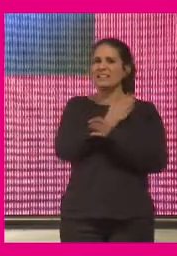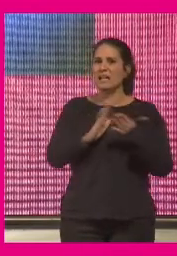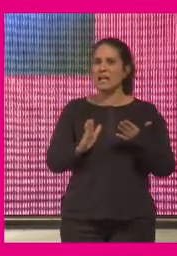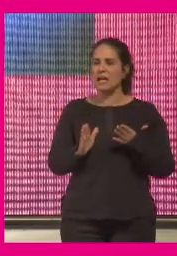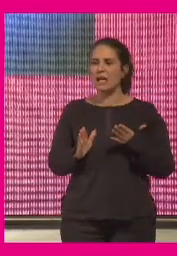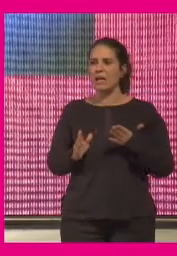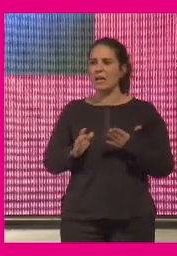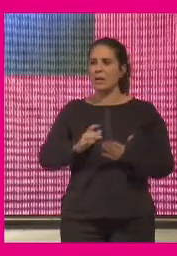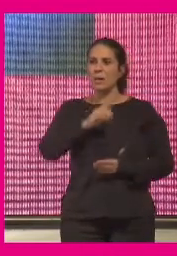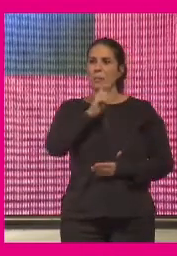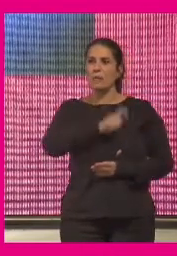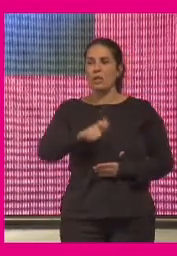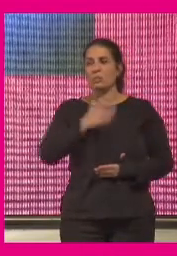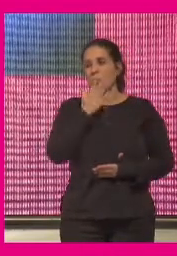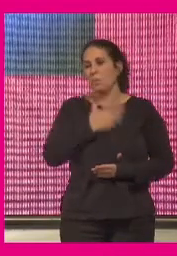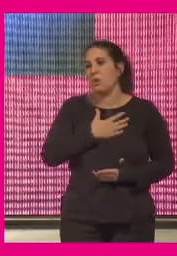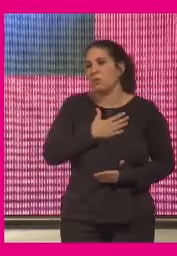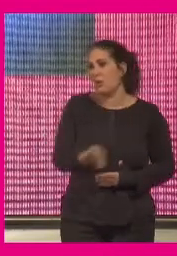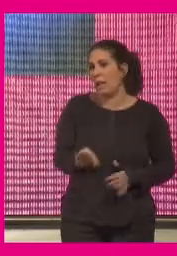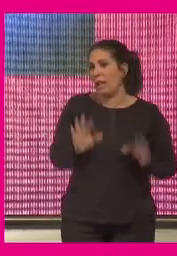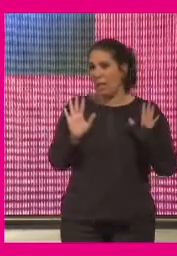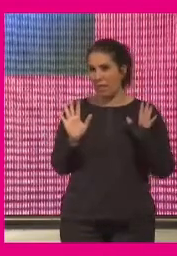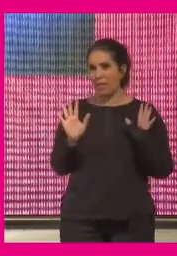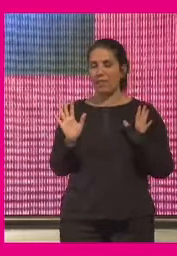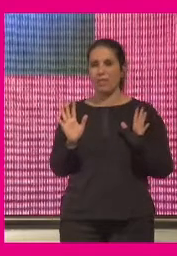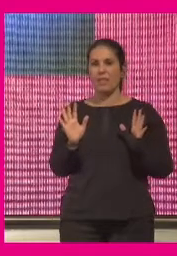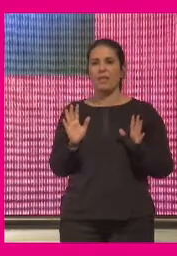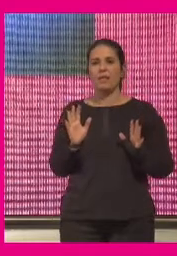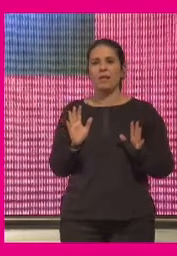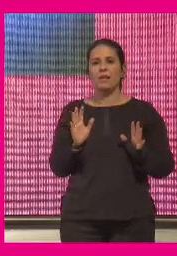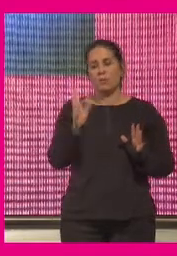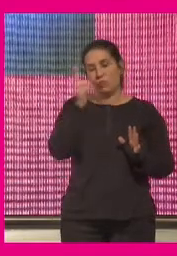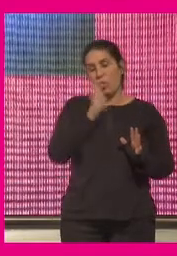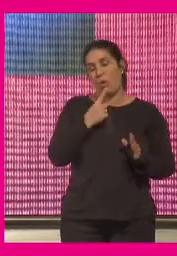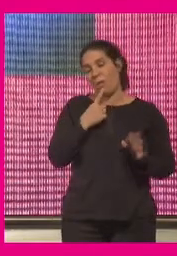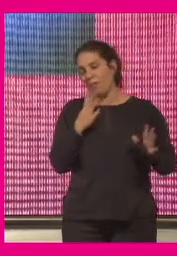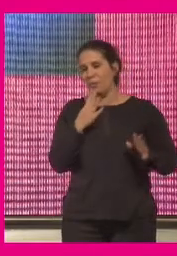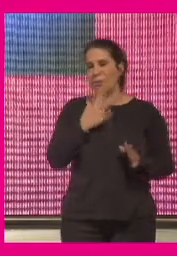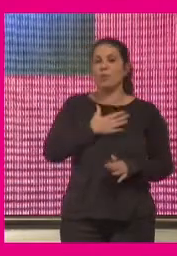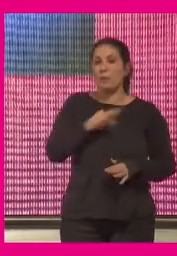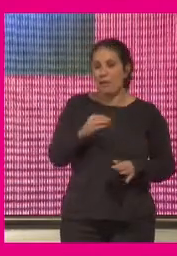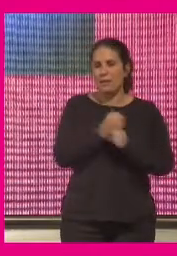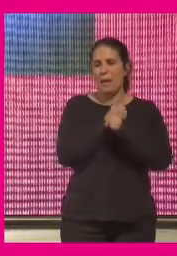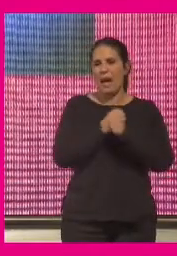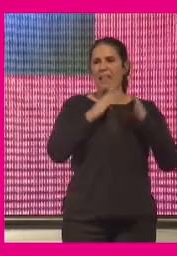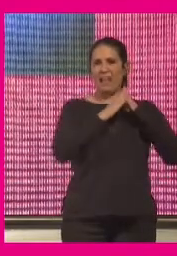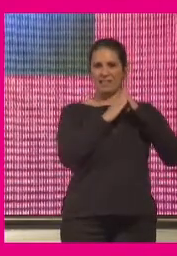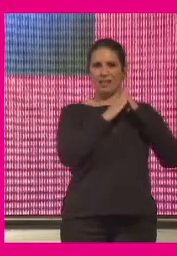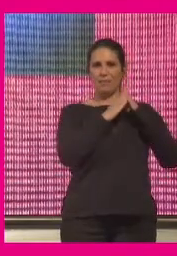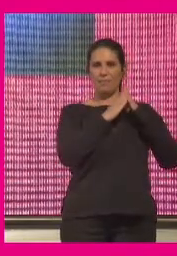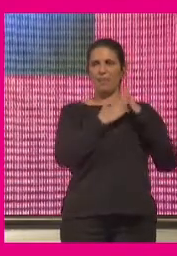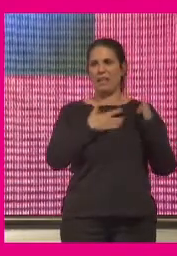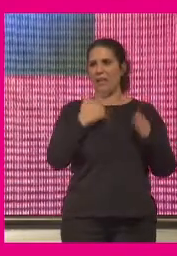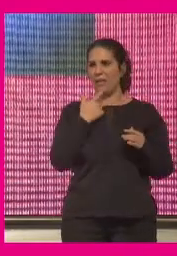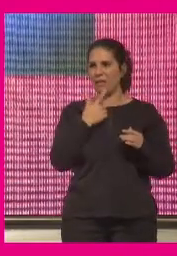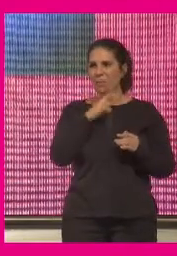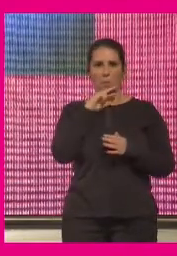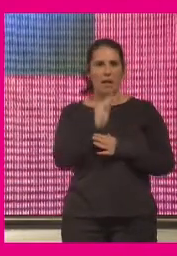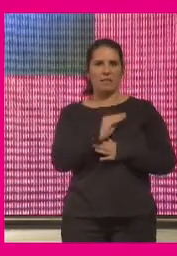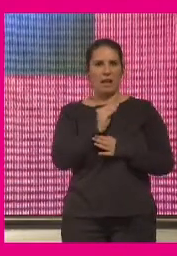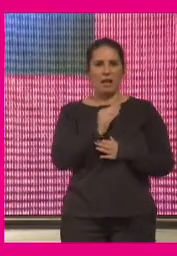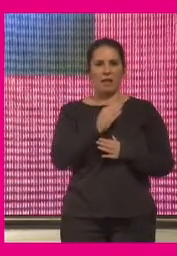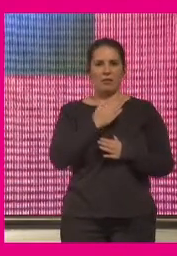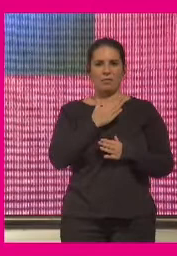aquellos que tienen la posibilidad iba a decir el lujo la posibilidad de poder teletrabajar desde casa y por tanto mantener el cuerpo